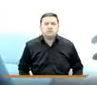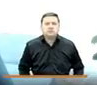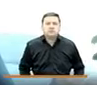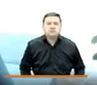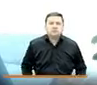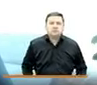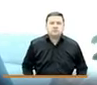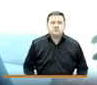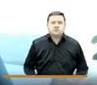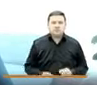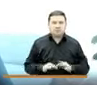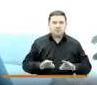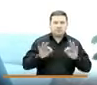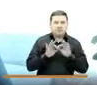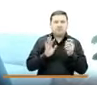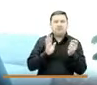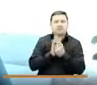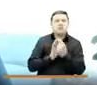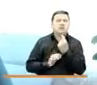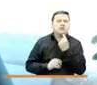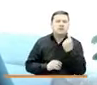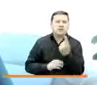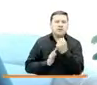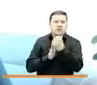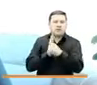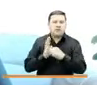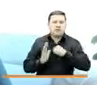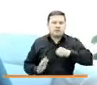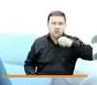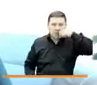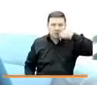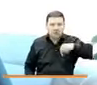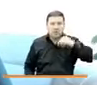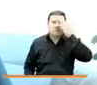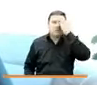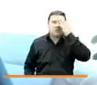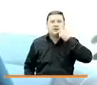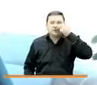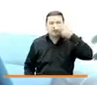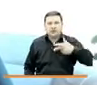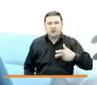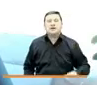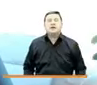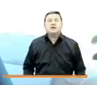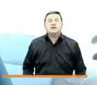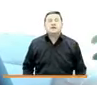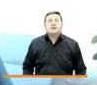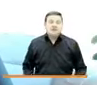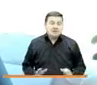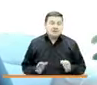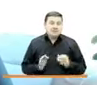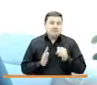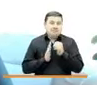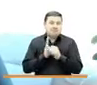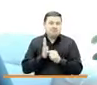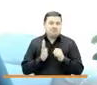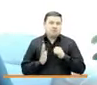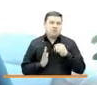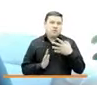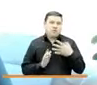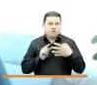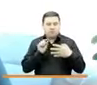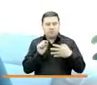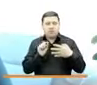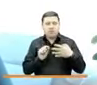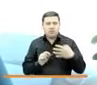principio me voy a referir al Programa de Derechos Humanos y Memoria Histórica. Si bien es cierto este programa tiene cuatro componentes,